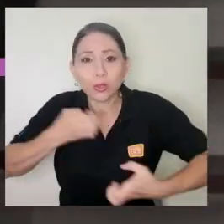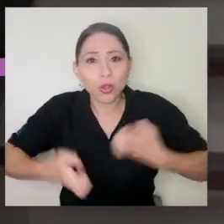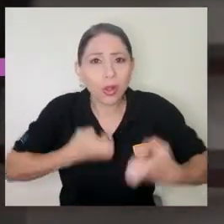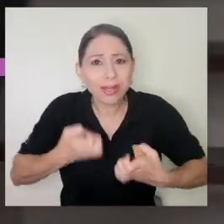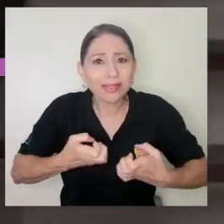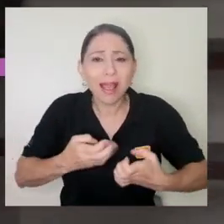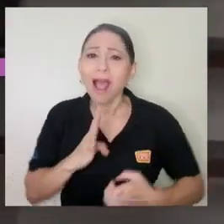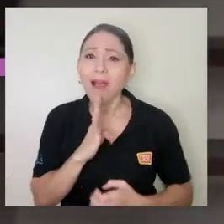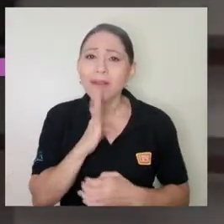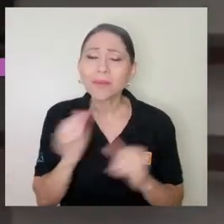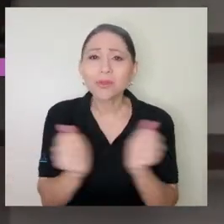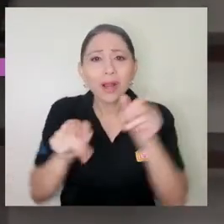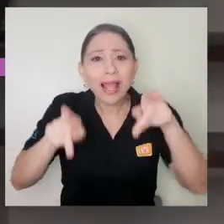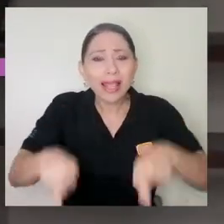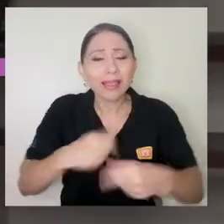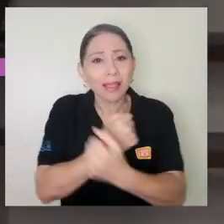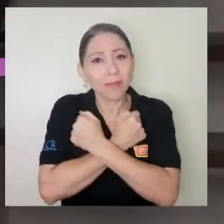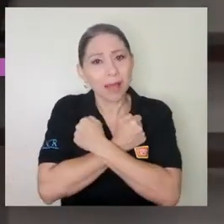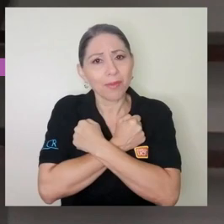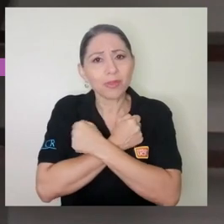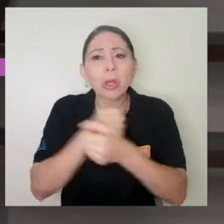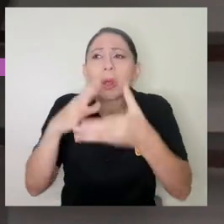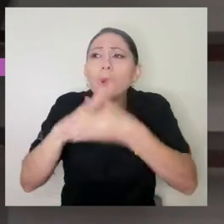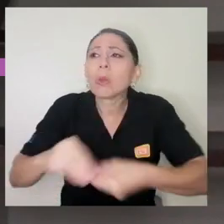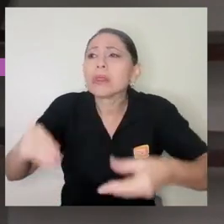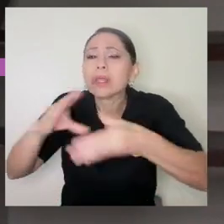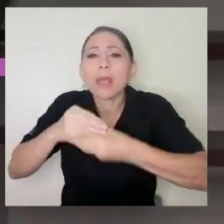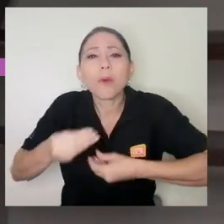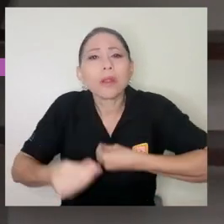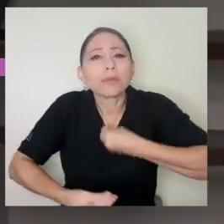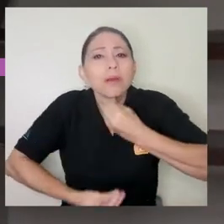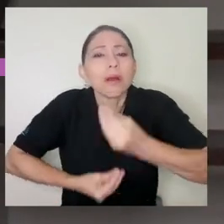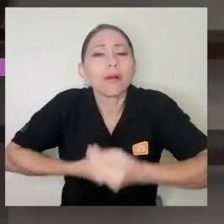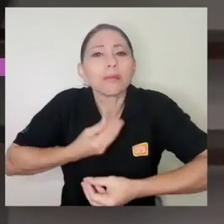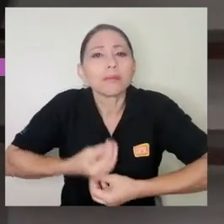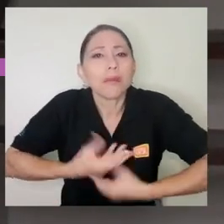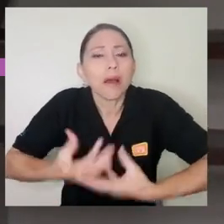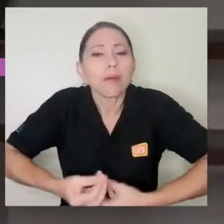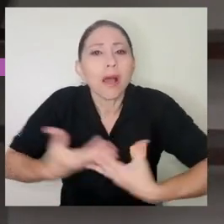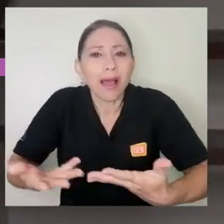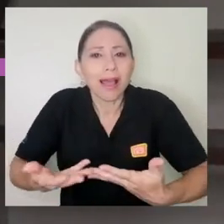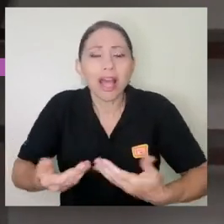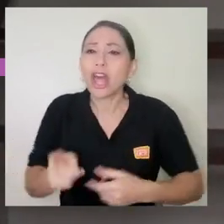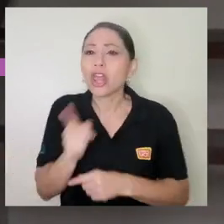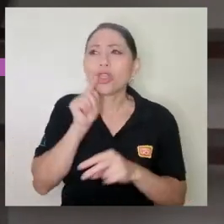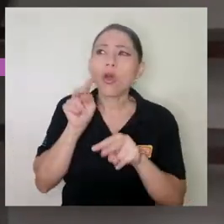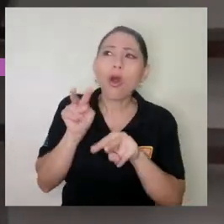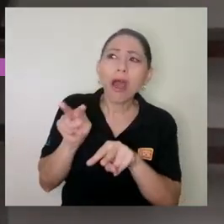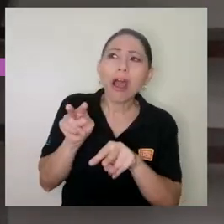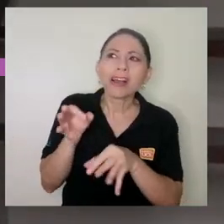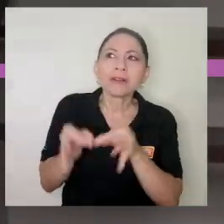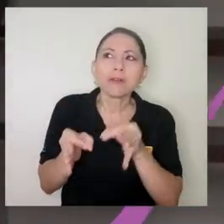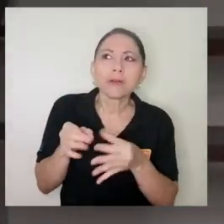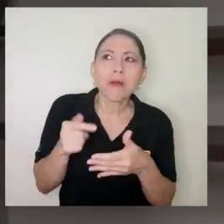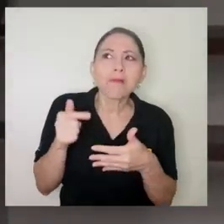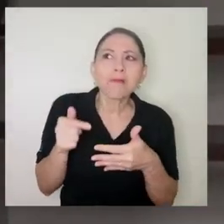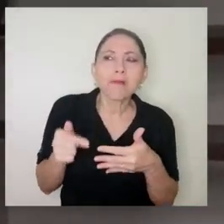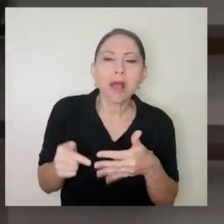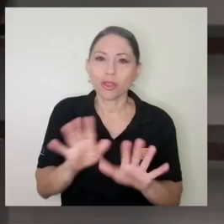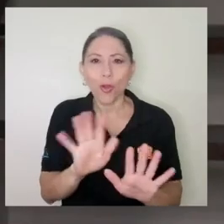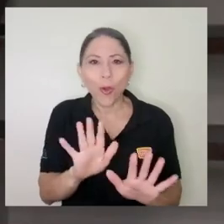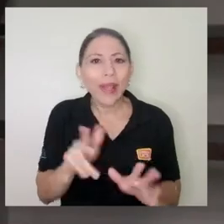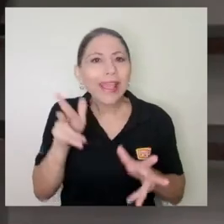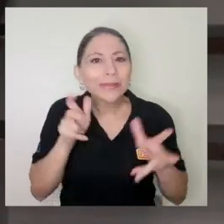emociones hablemos con la gente que amamos contémosles cómo son y ahí quizás el consejo más importante es no juzguemos escuchemos realmente